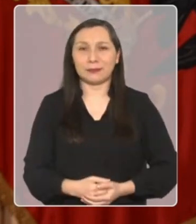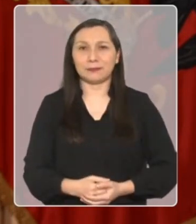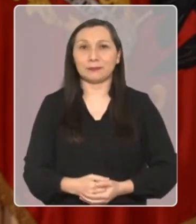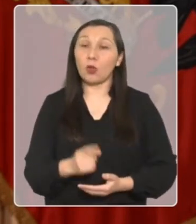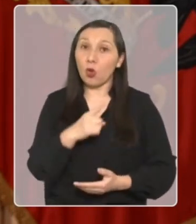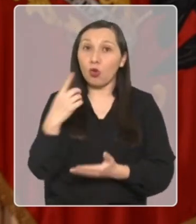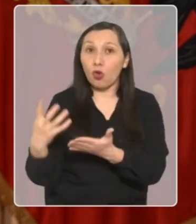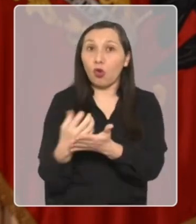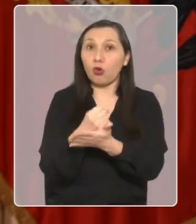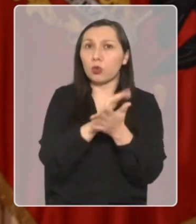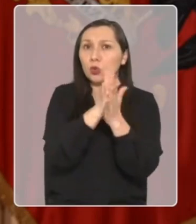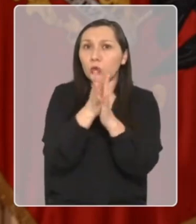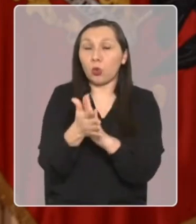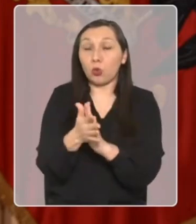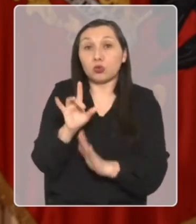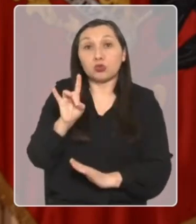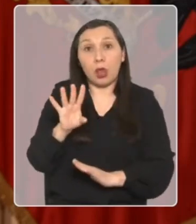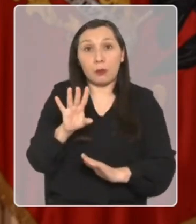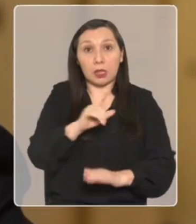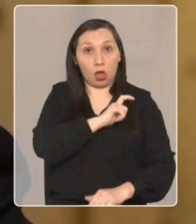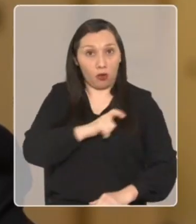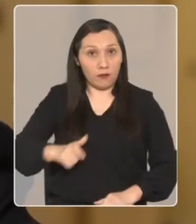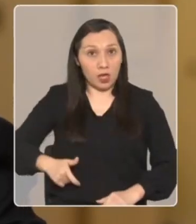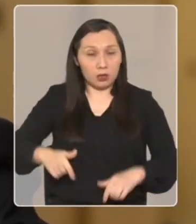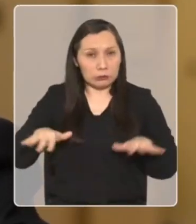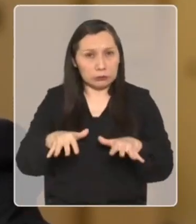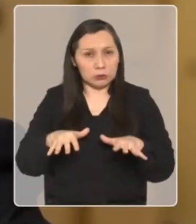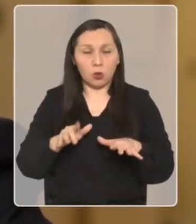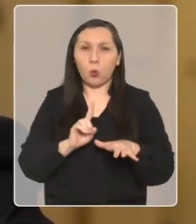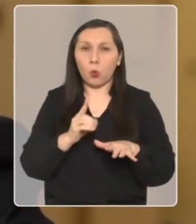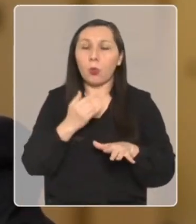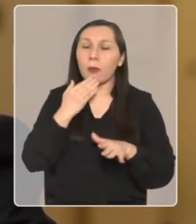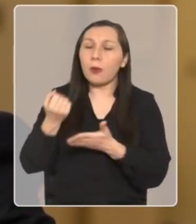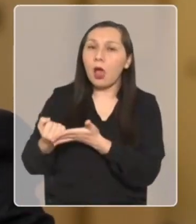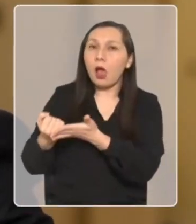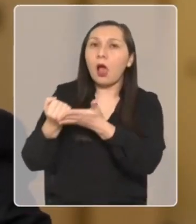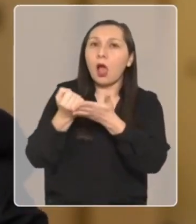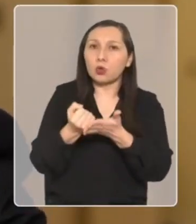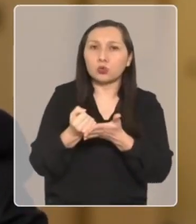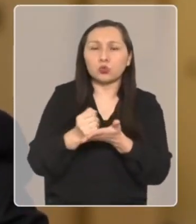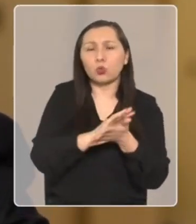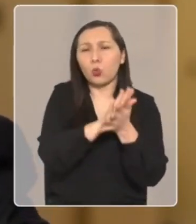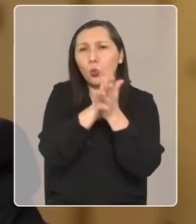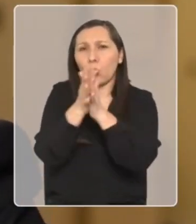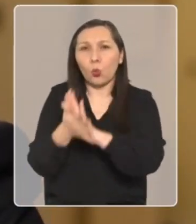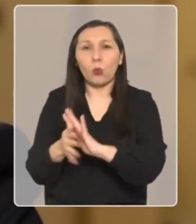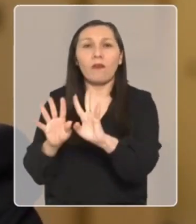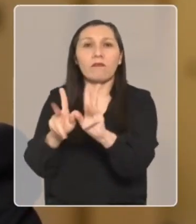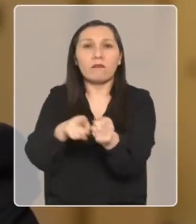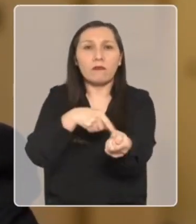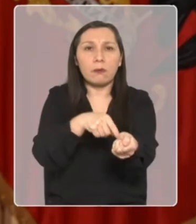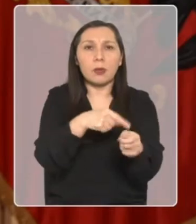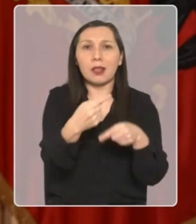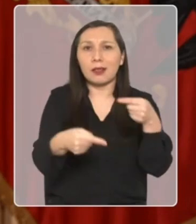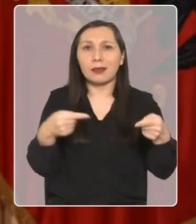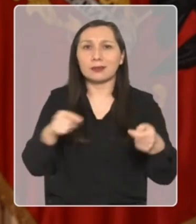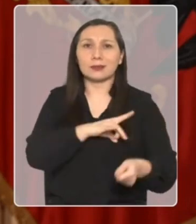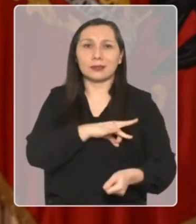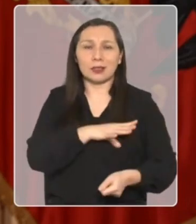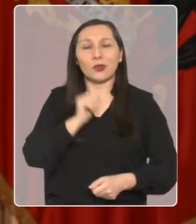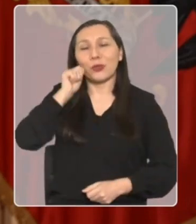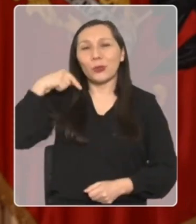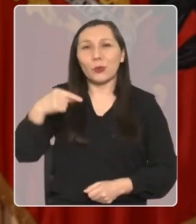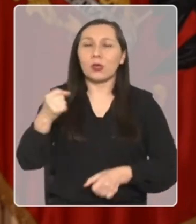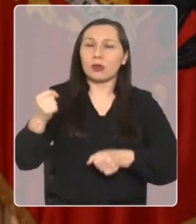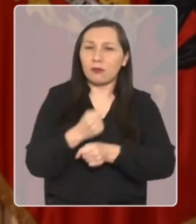Hemos conseguido todo esto no solo como gobierno, sino con la contribución de todas las familias chilenas que día a